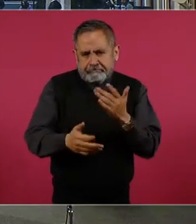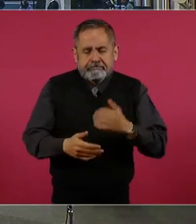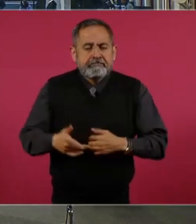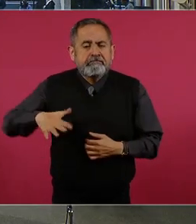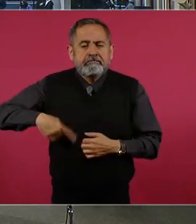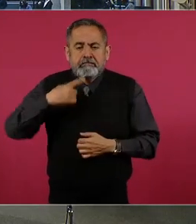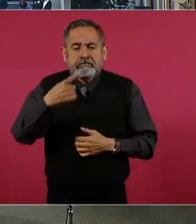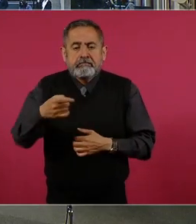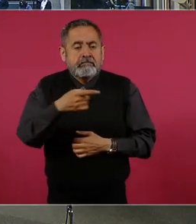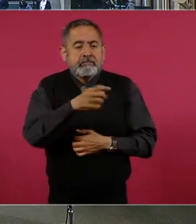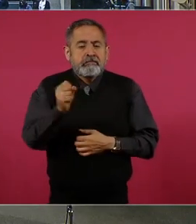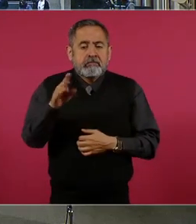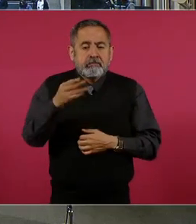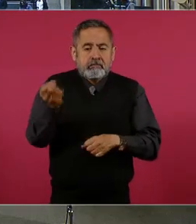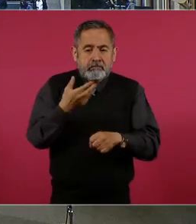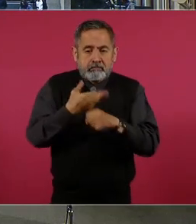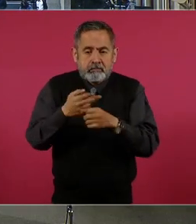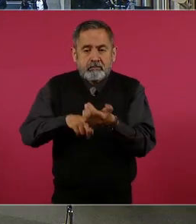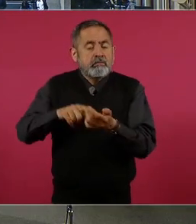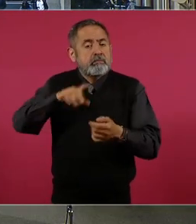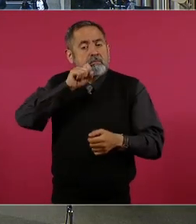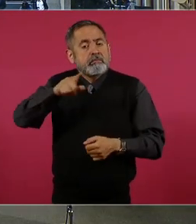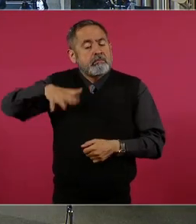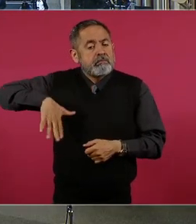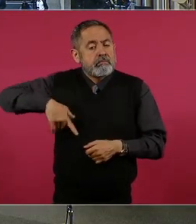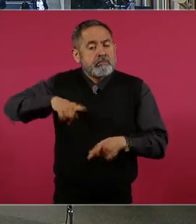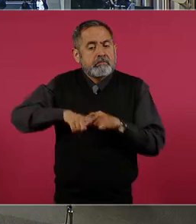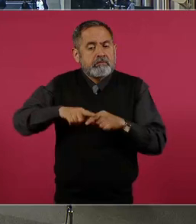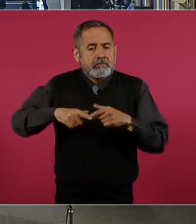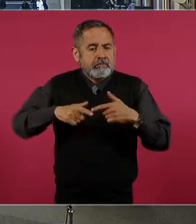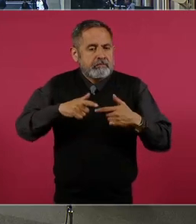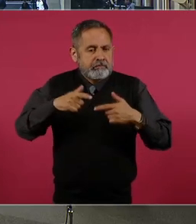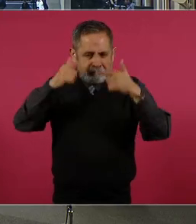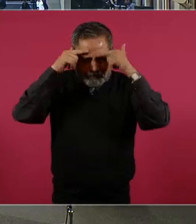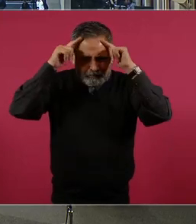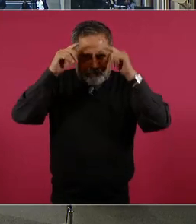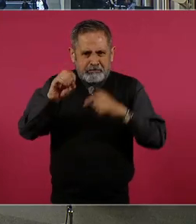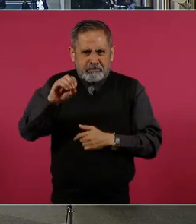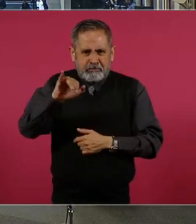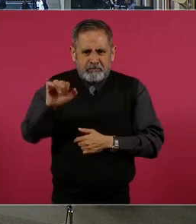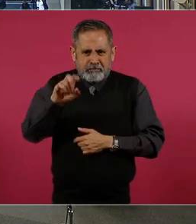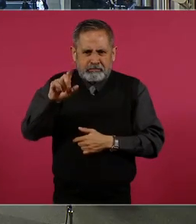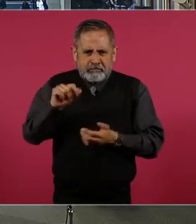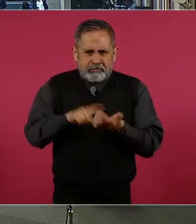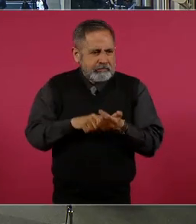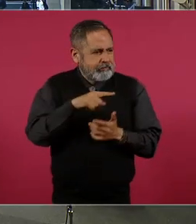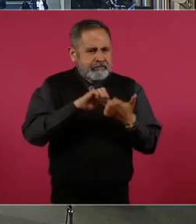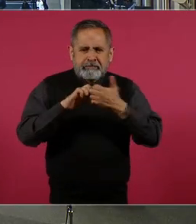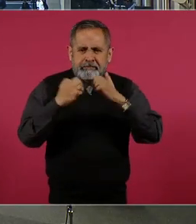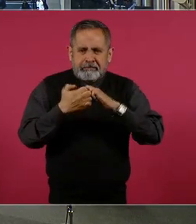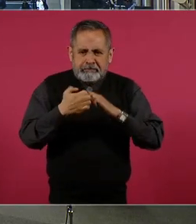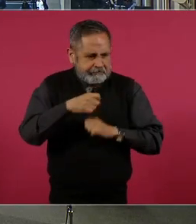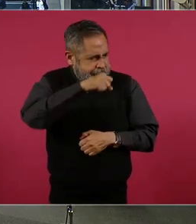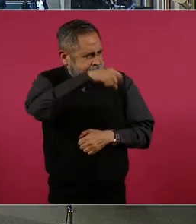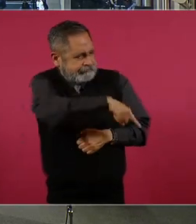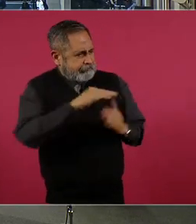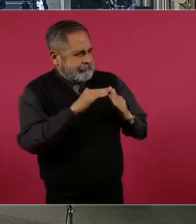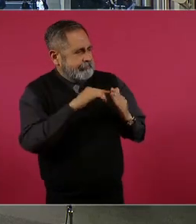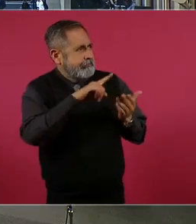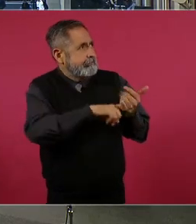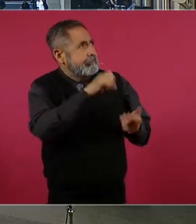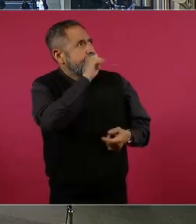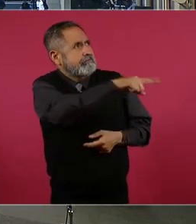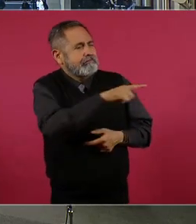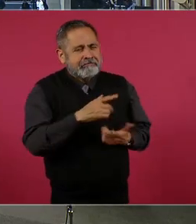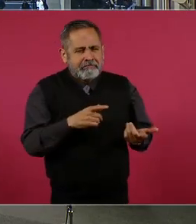lo mencionó el subsecretario, y también ya lo había mencionado el almirante Ojeda, que el enemigo estaba en casa. O no es ningún secreto y